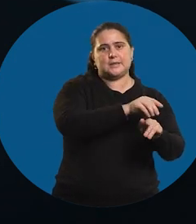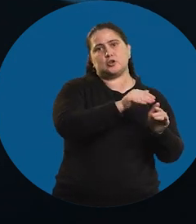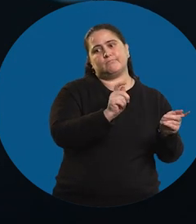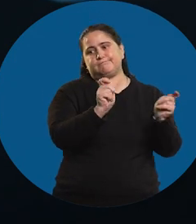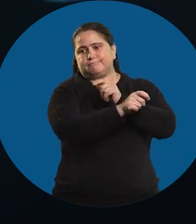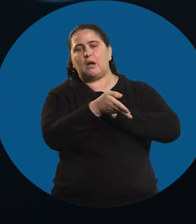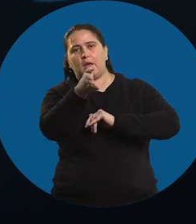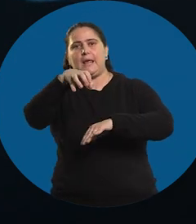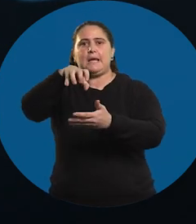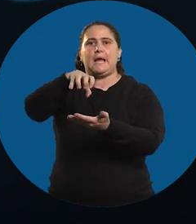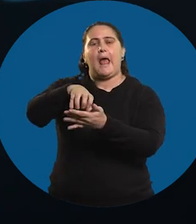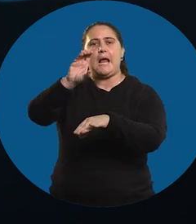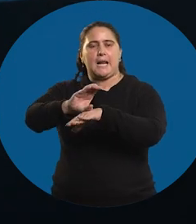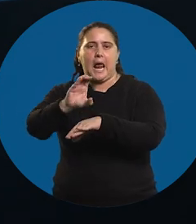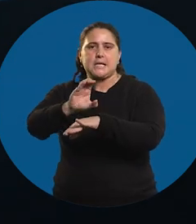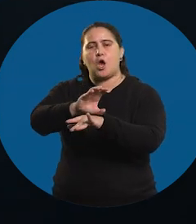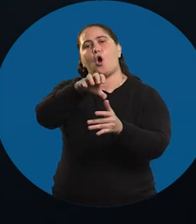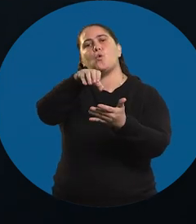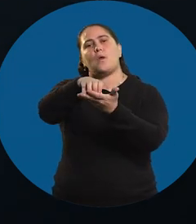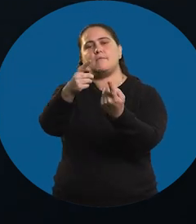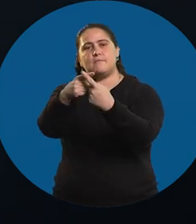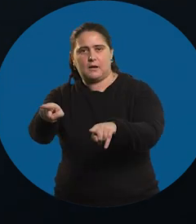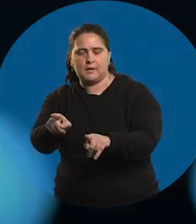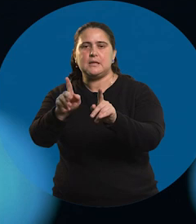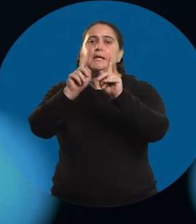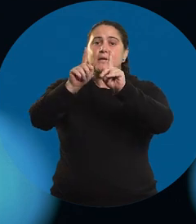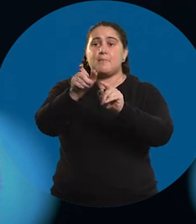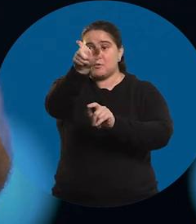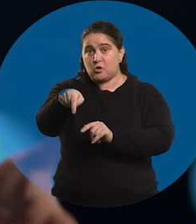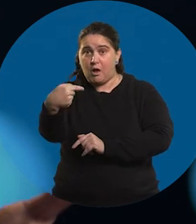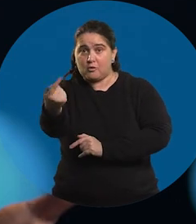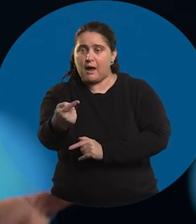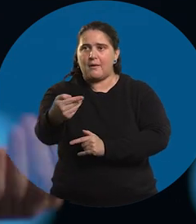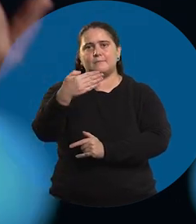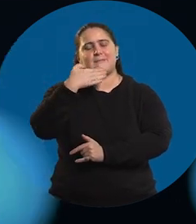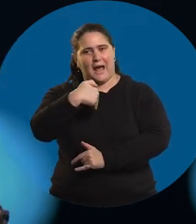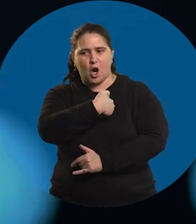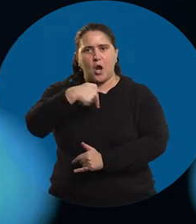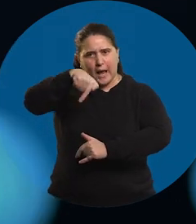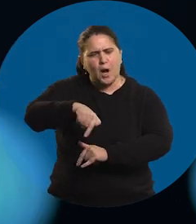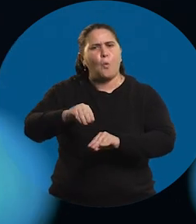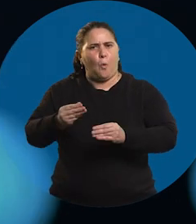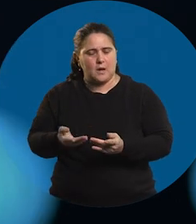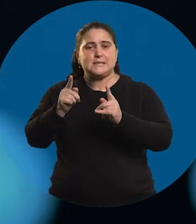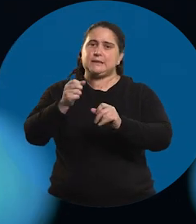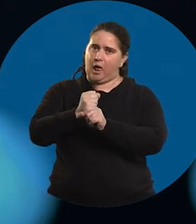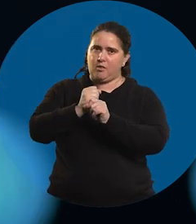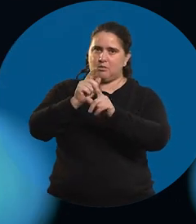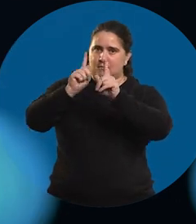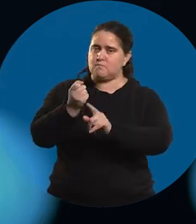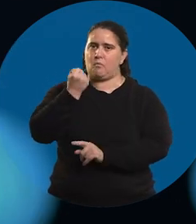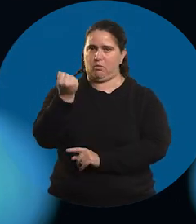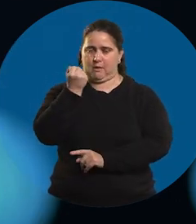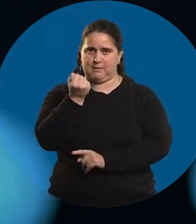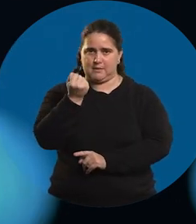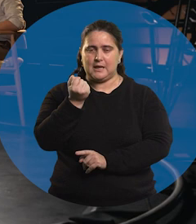bueno, ahora me voy a la clase y estoy en otro lugar. Y también que la otra persona entienda mi rol, que ese también es un trabajo